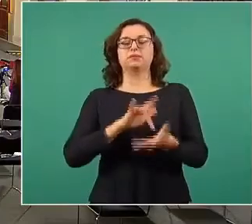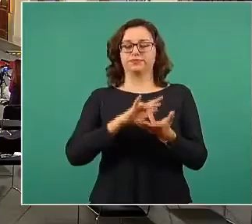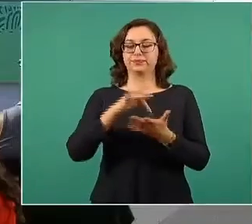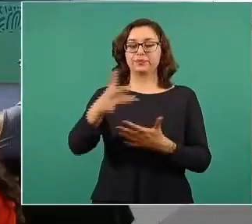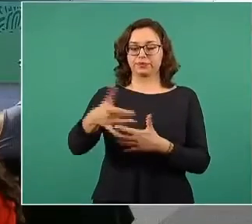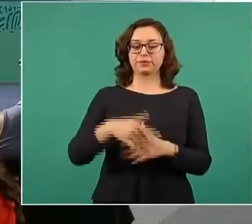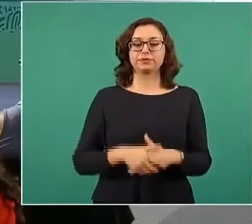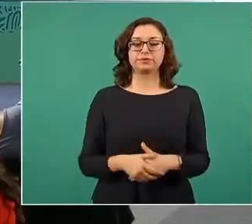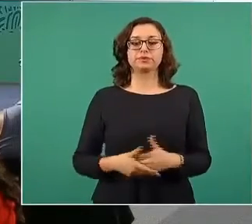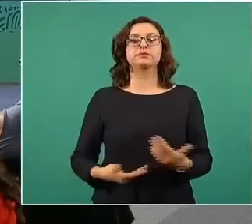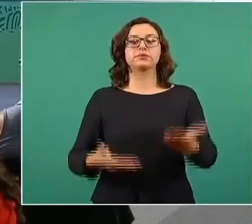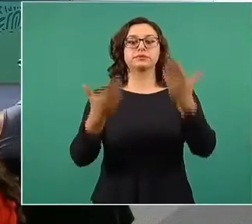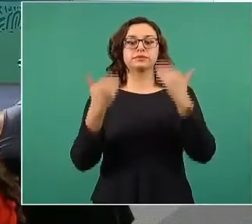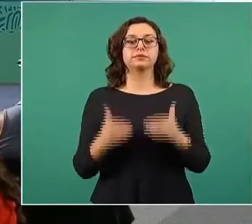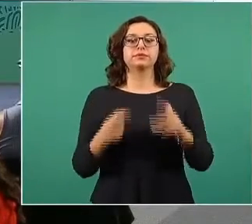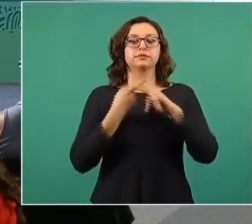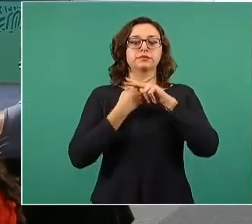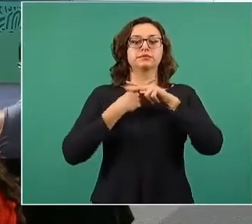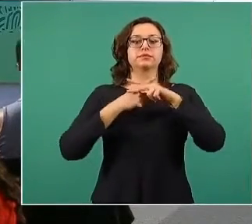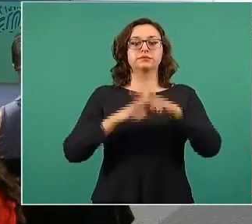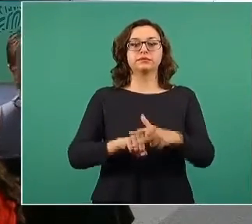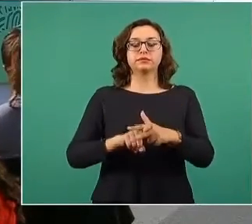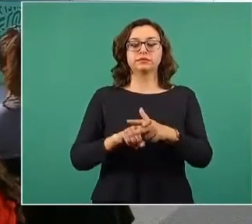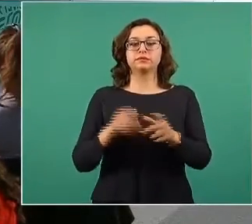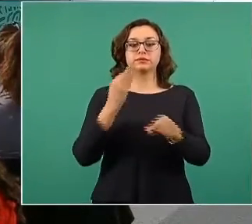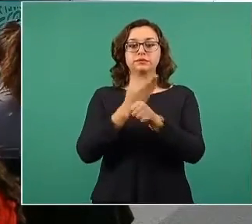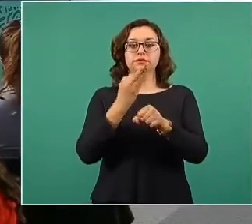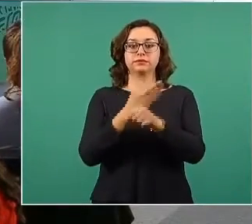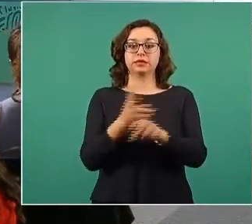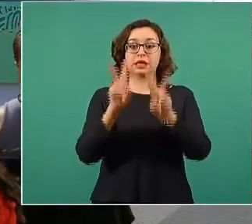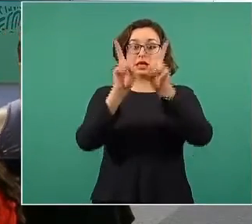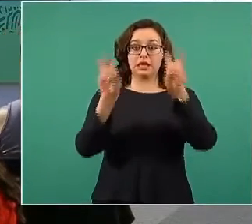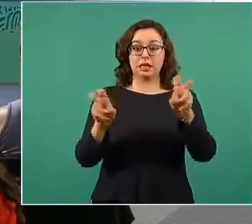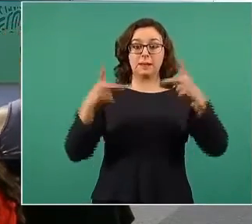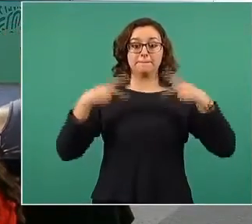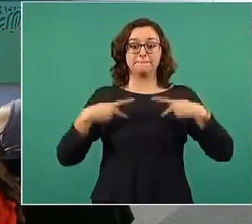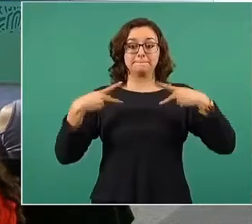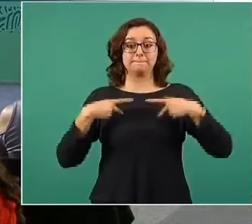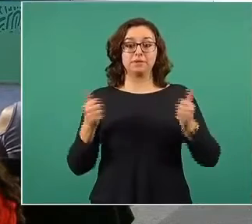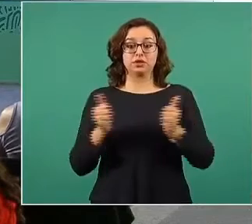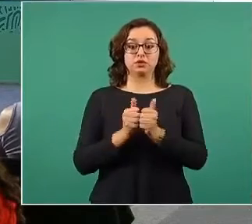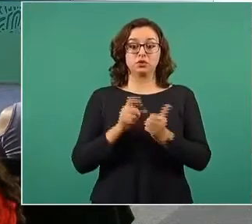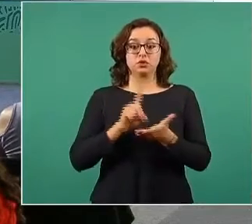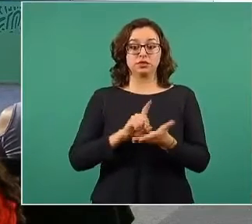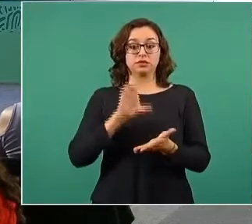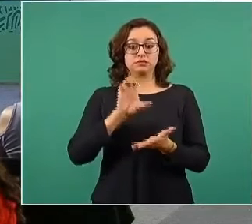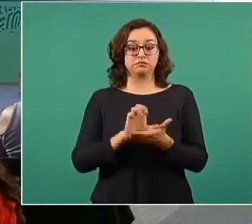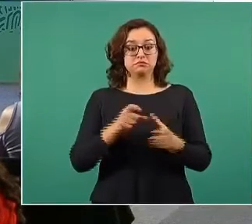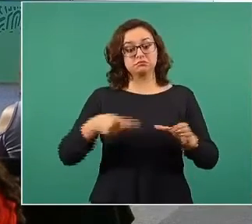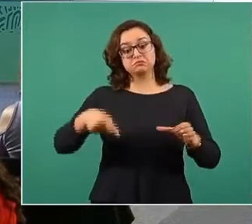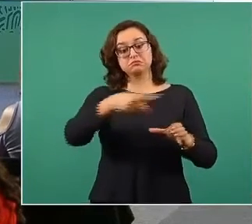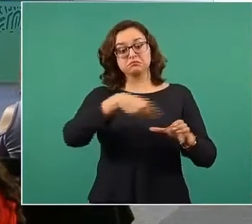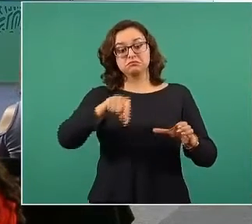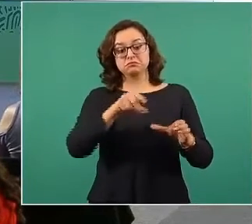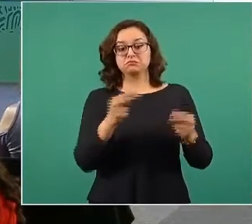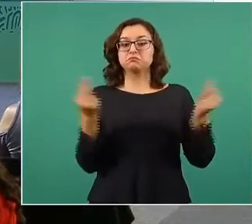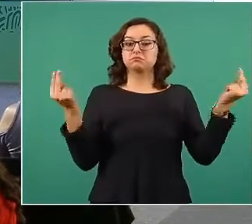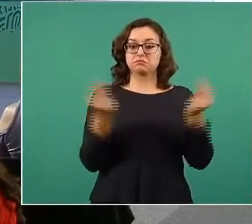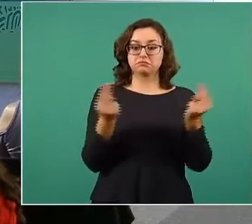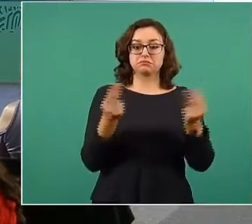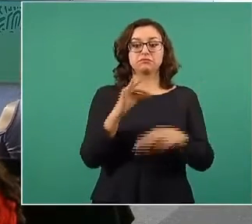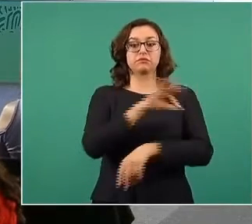Vamos a iniciar esta sección específica sobre personas con discapacidad y su necesidad también de ser